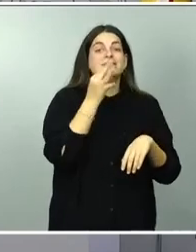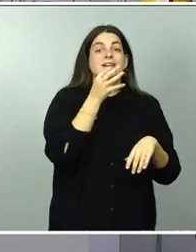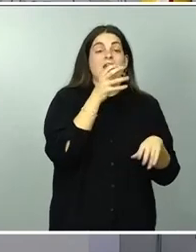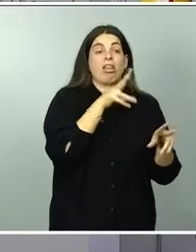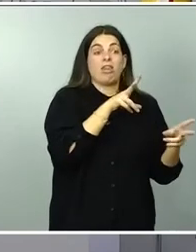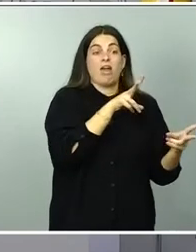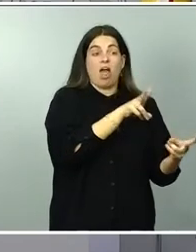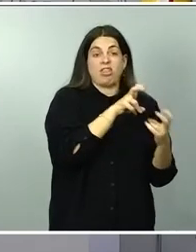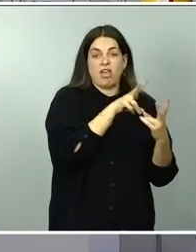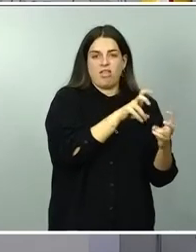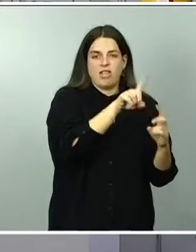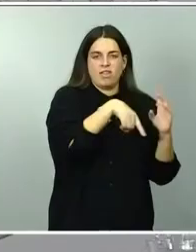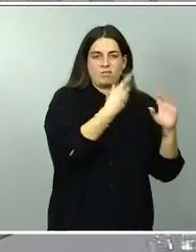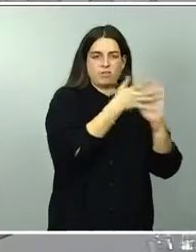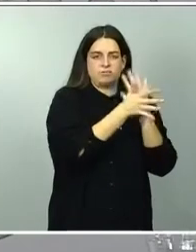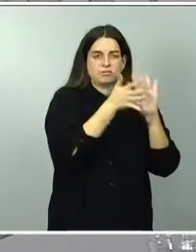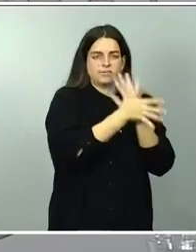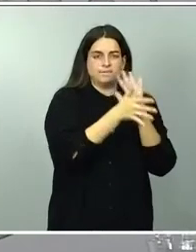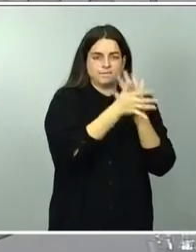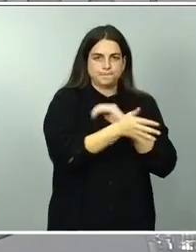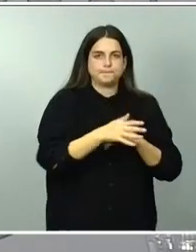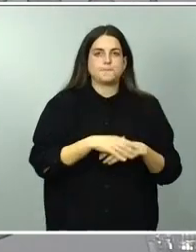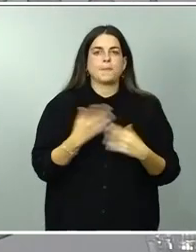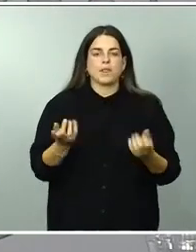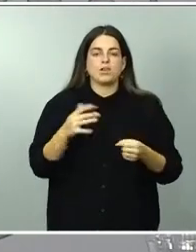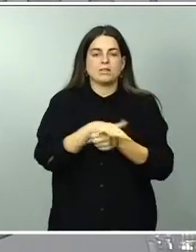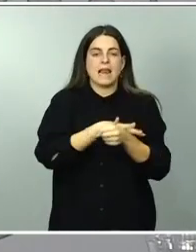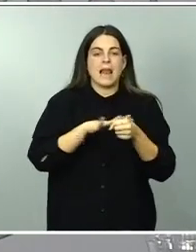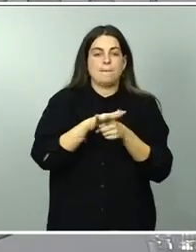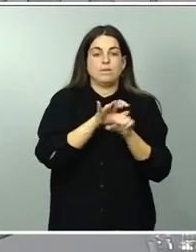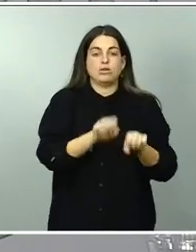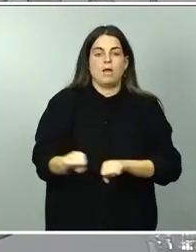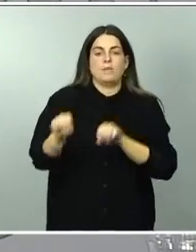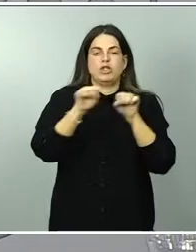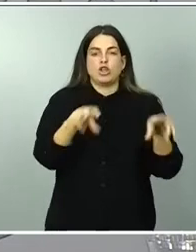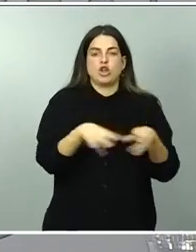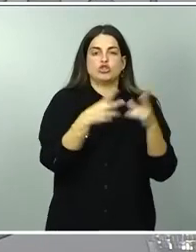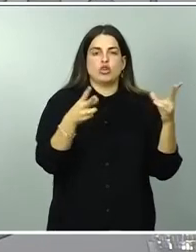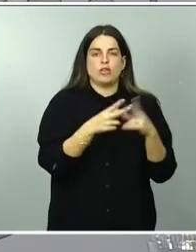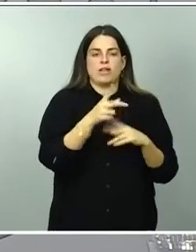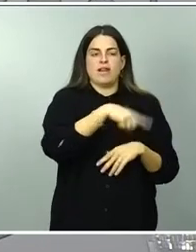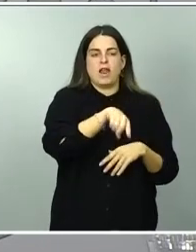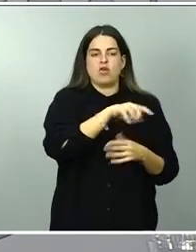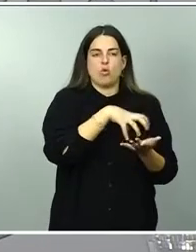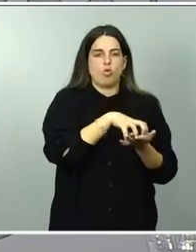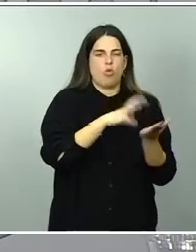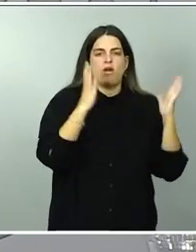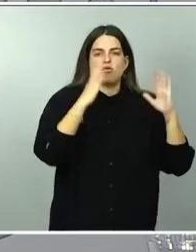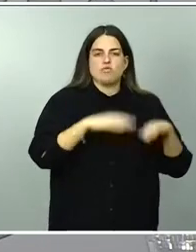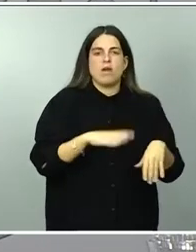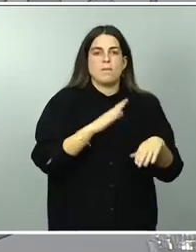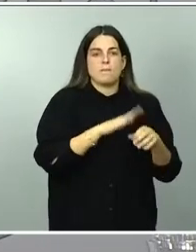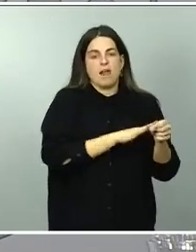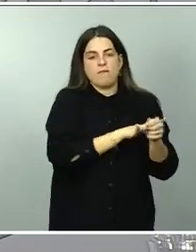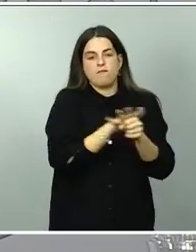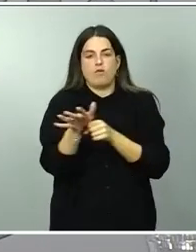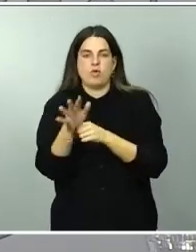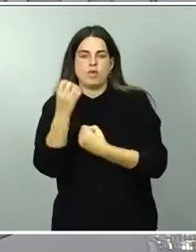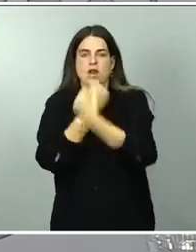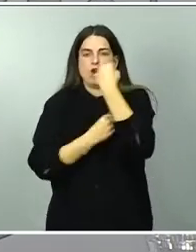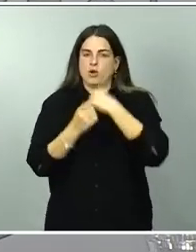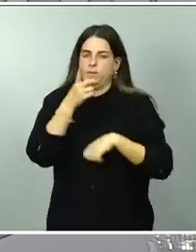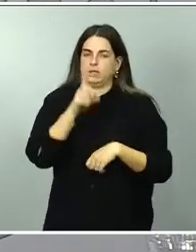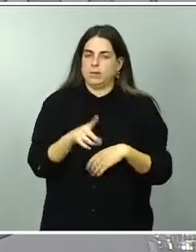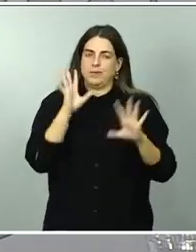Medidas y decisiones en el ámbito de la protección social, que tienen, sin duda, también incidencia en el ámbito económico y que están